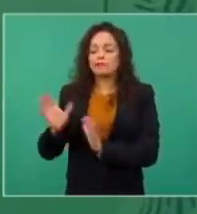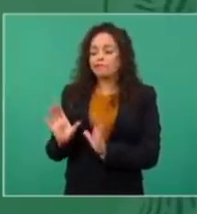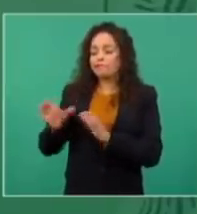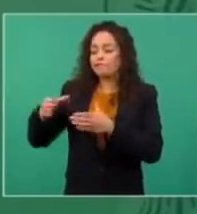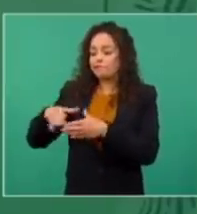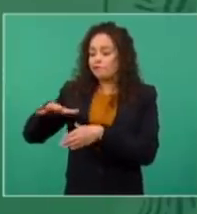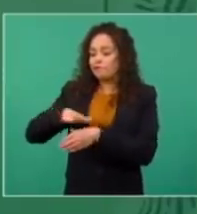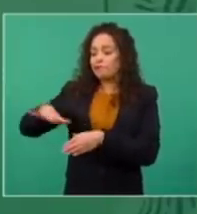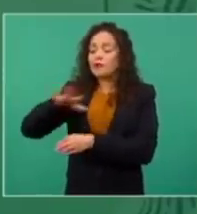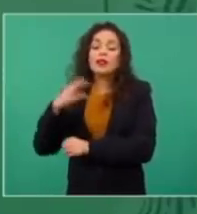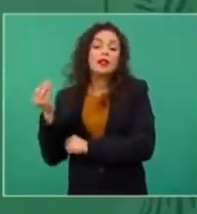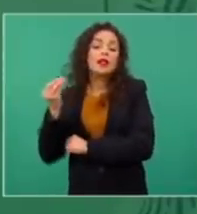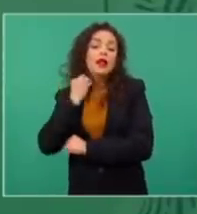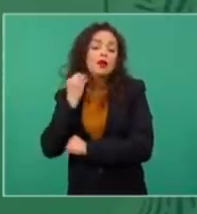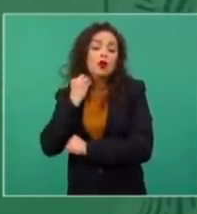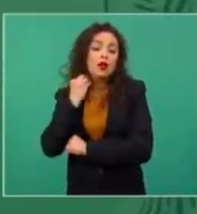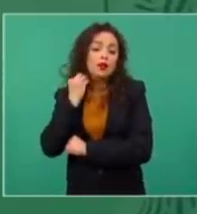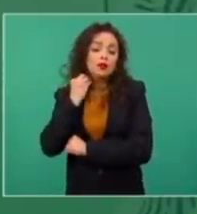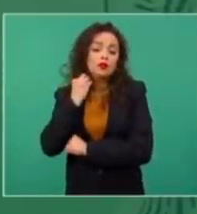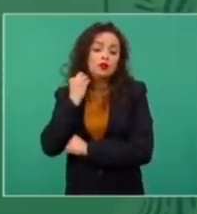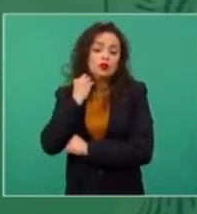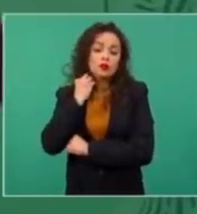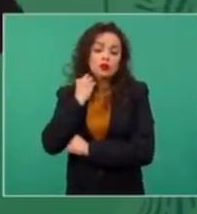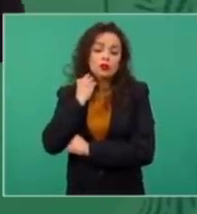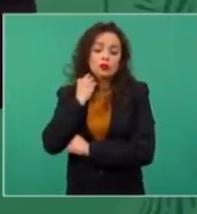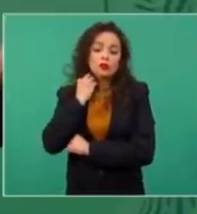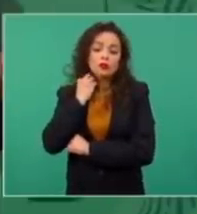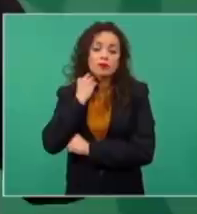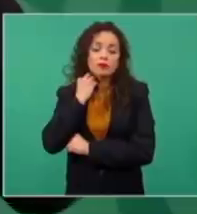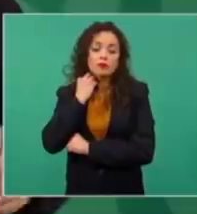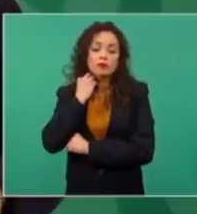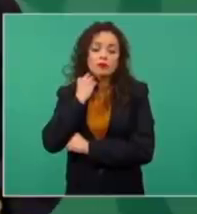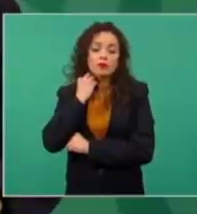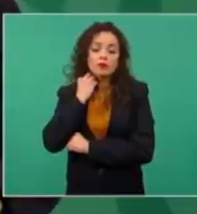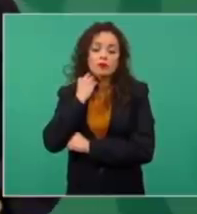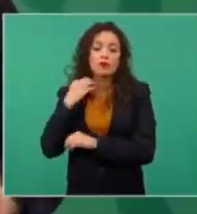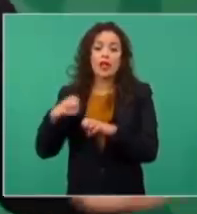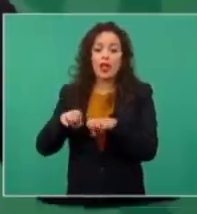la barra de abogados.